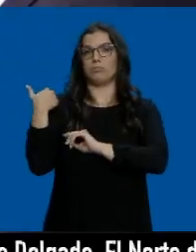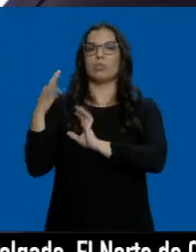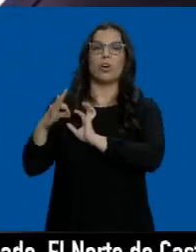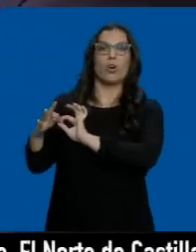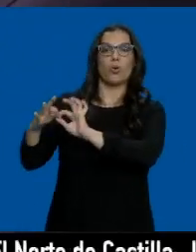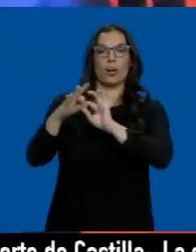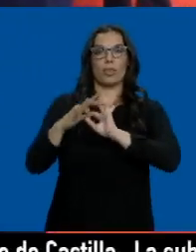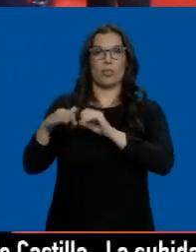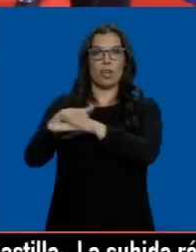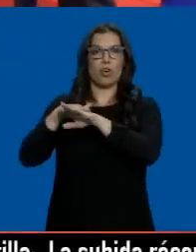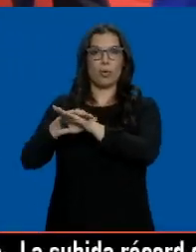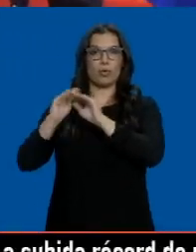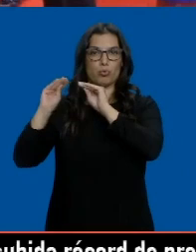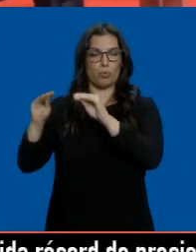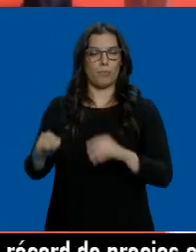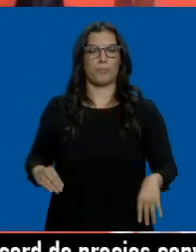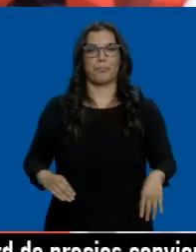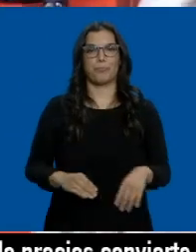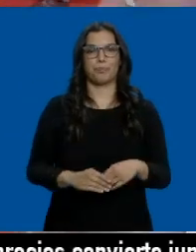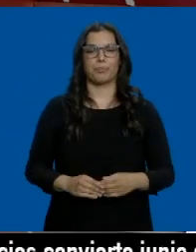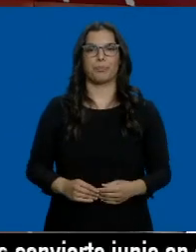de gobierno en Cataluña.